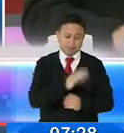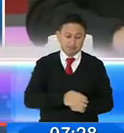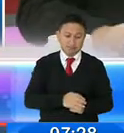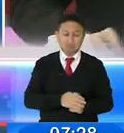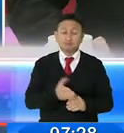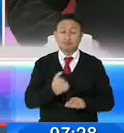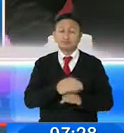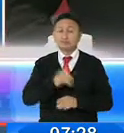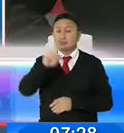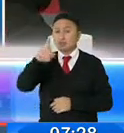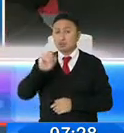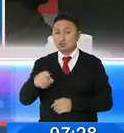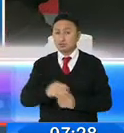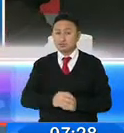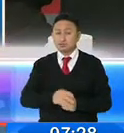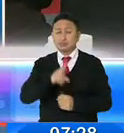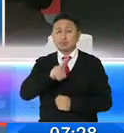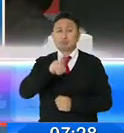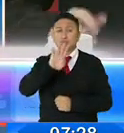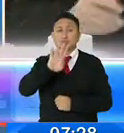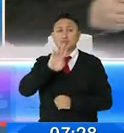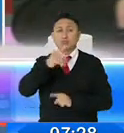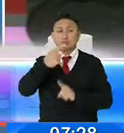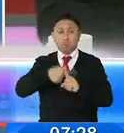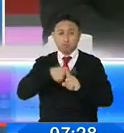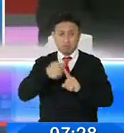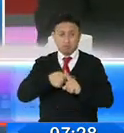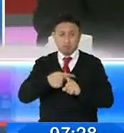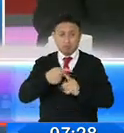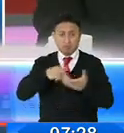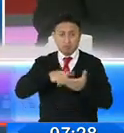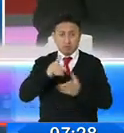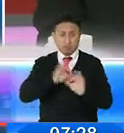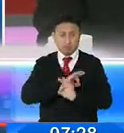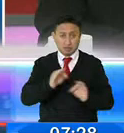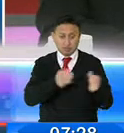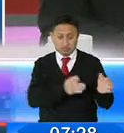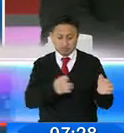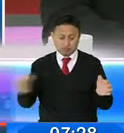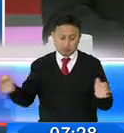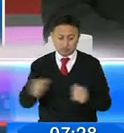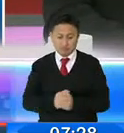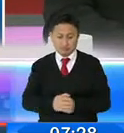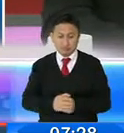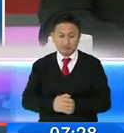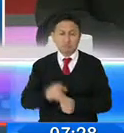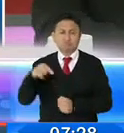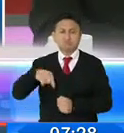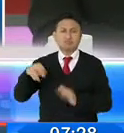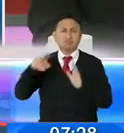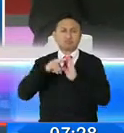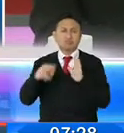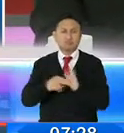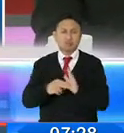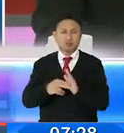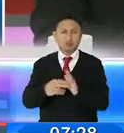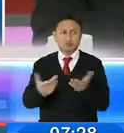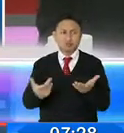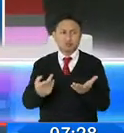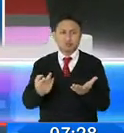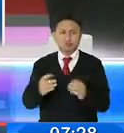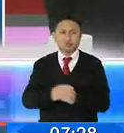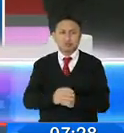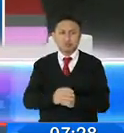su momento. Se amplió a 24 meses la exoneración del impuesto a la renta y salida de divisas. Esta medida se dirigió a qué